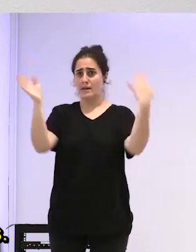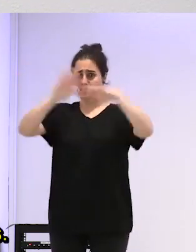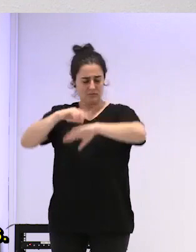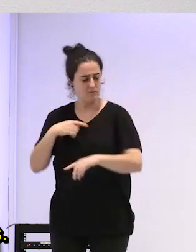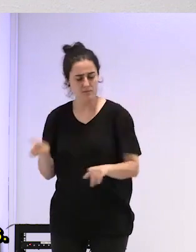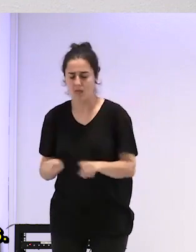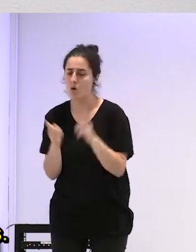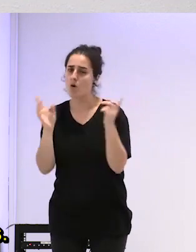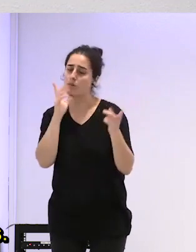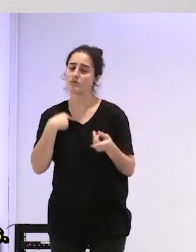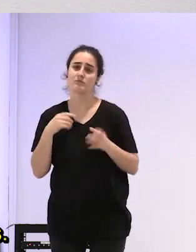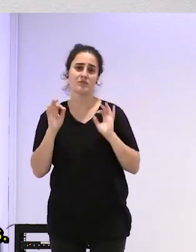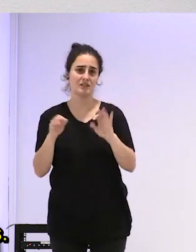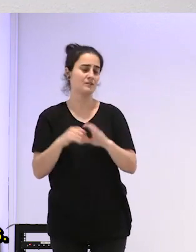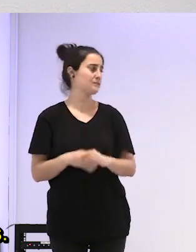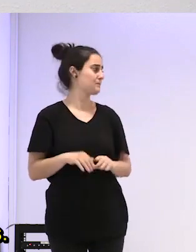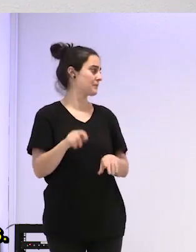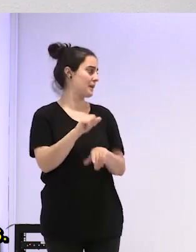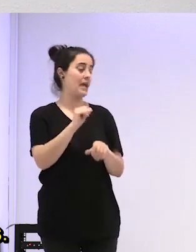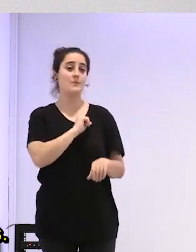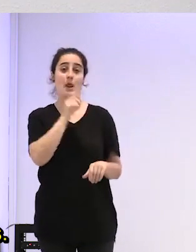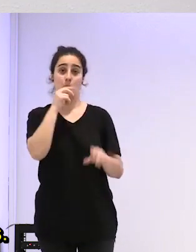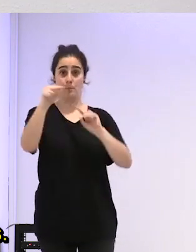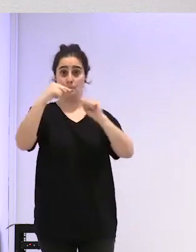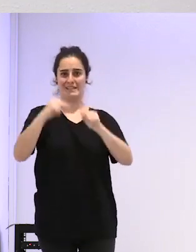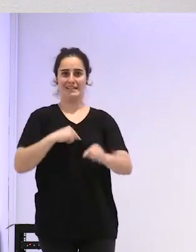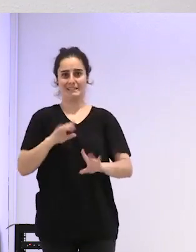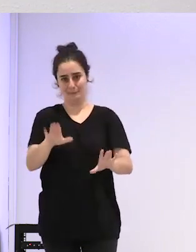a ver espera es que me llegan mensajes bueno